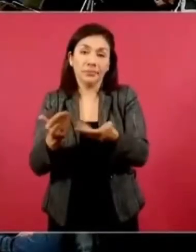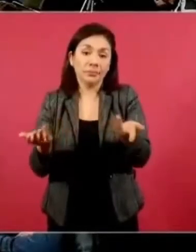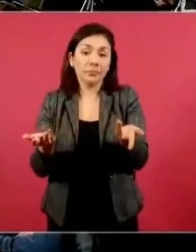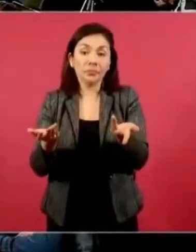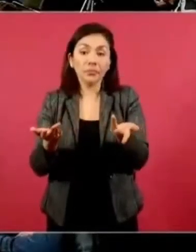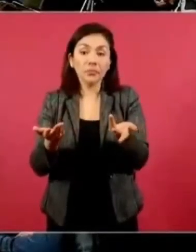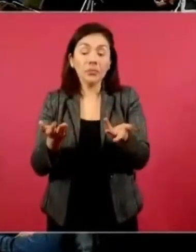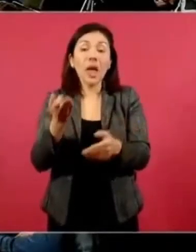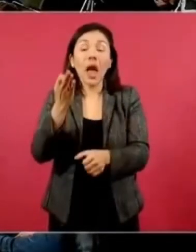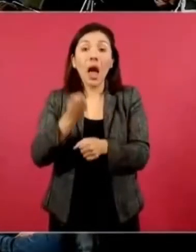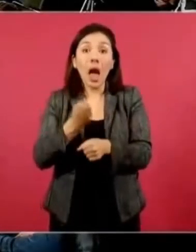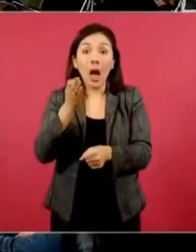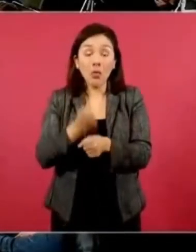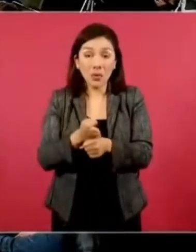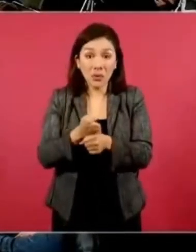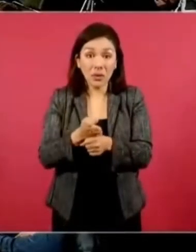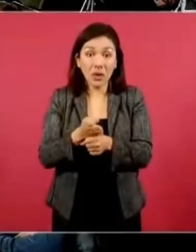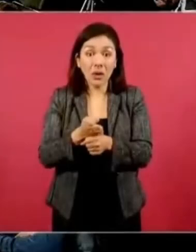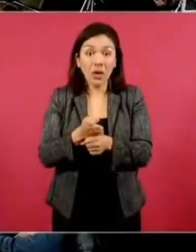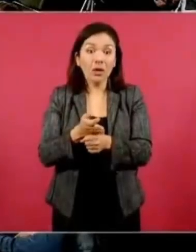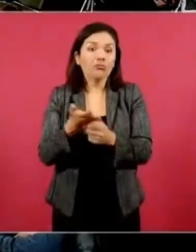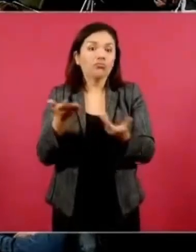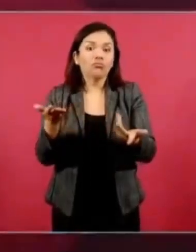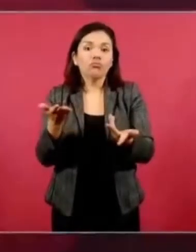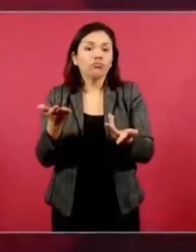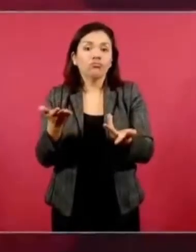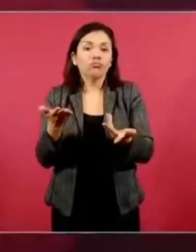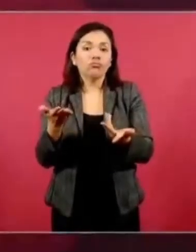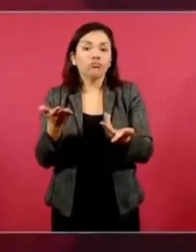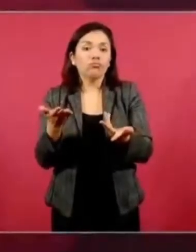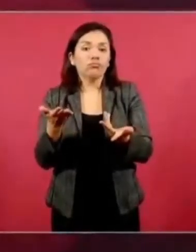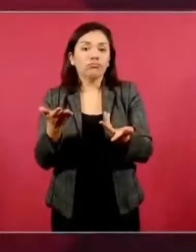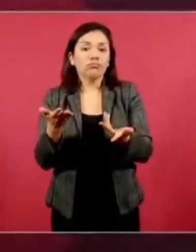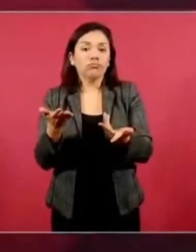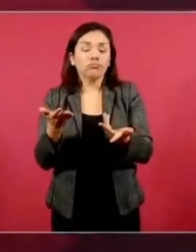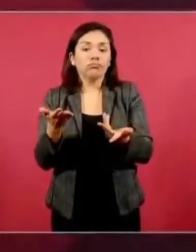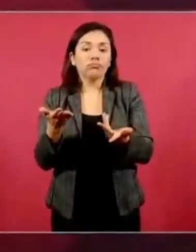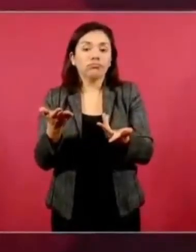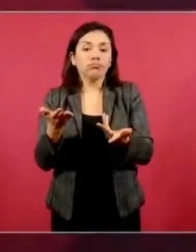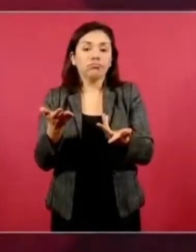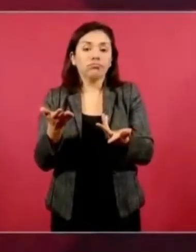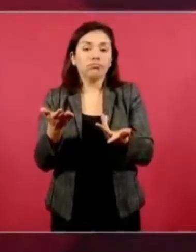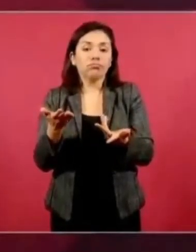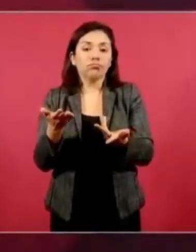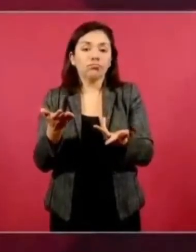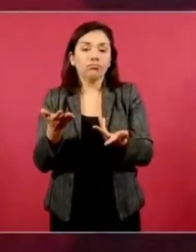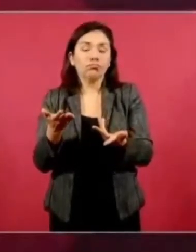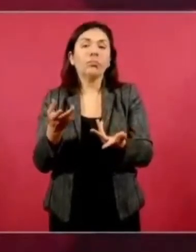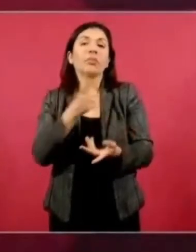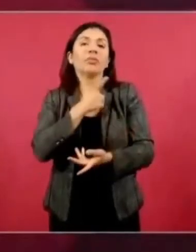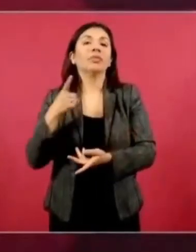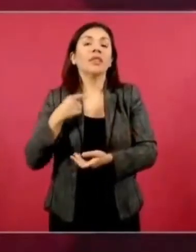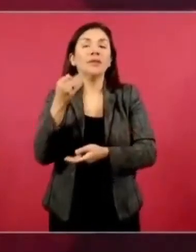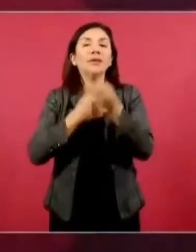Por lo pronto, pues celebremos